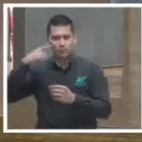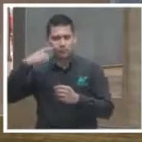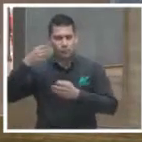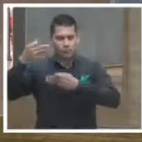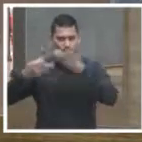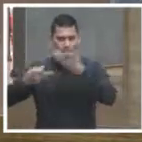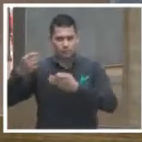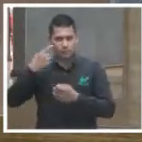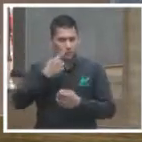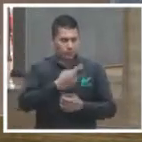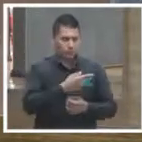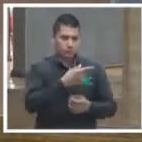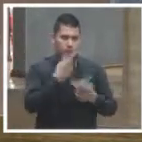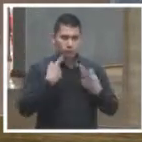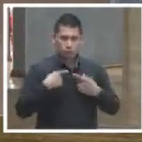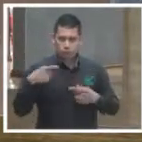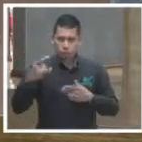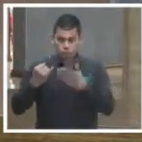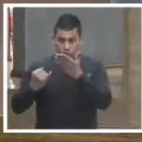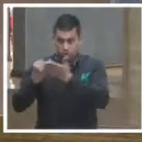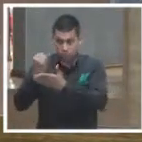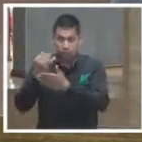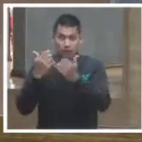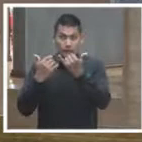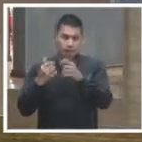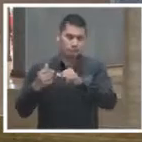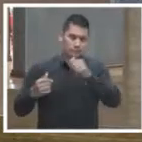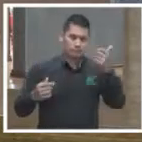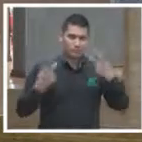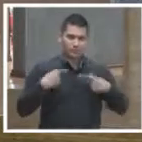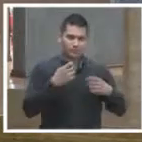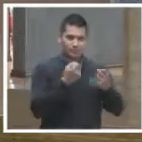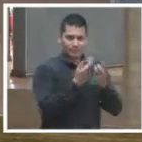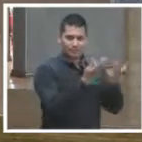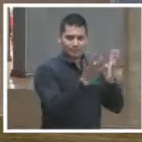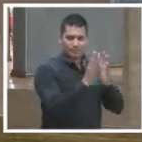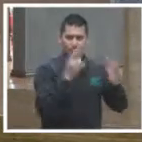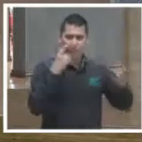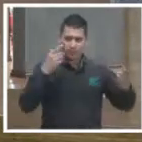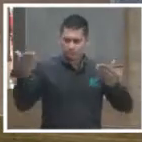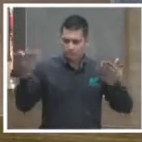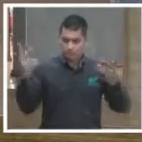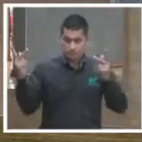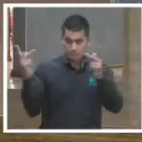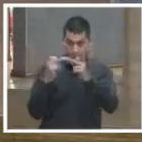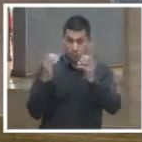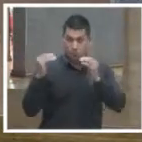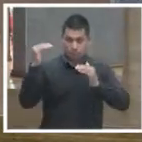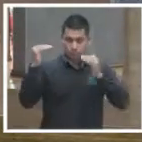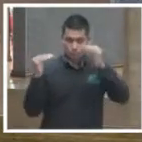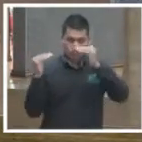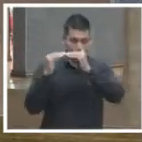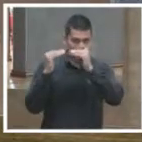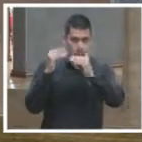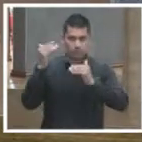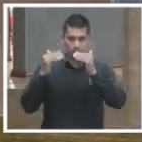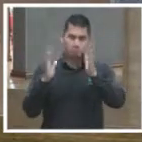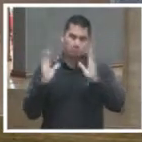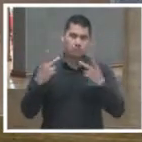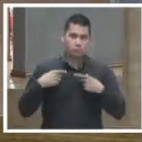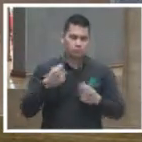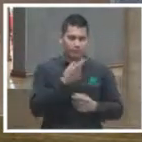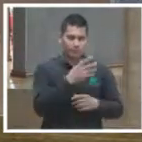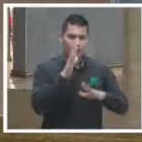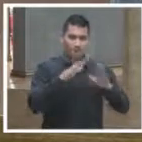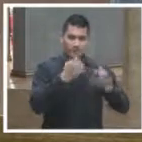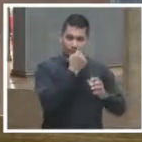las decisiones de los tribunales a las decisiones de la sociedad que puede ser experta pero que en muchos casos